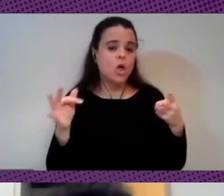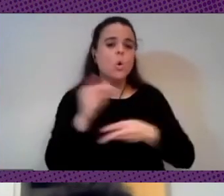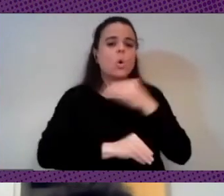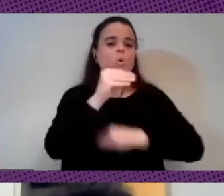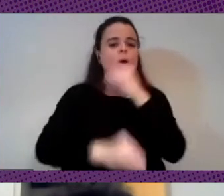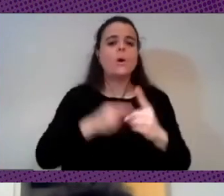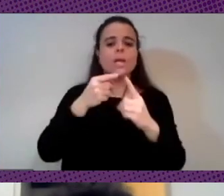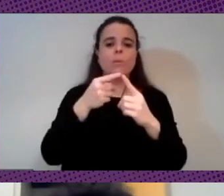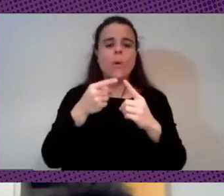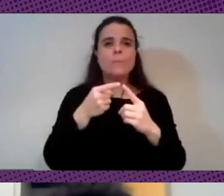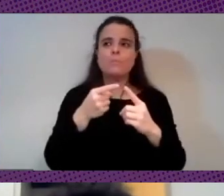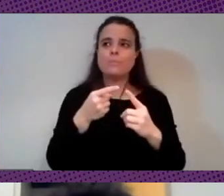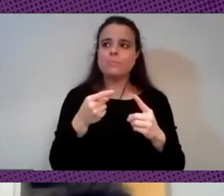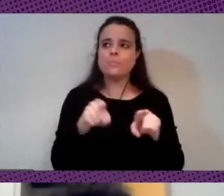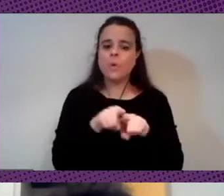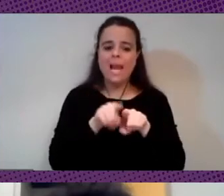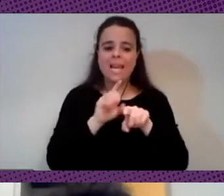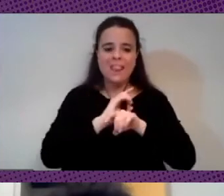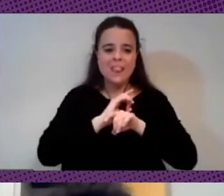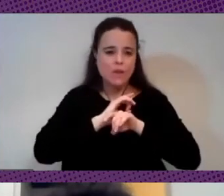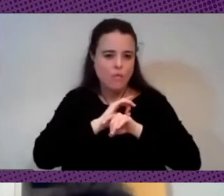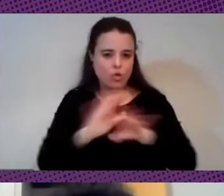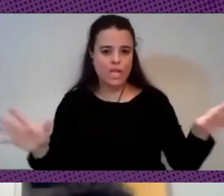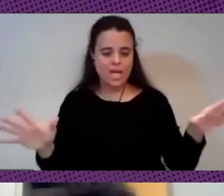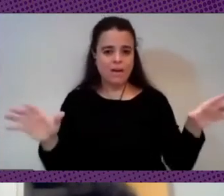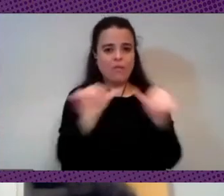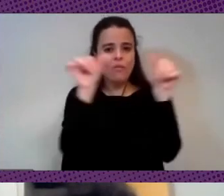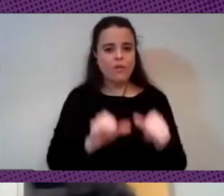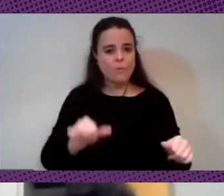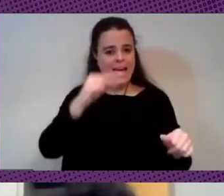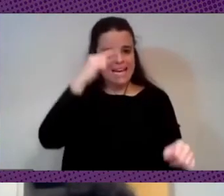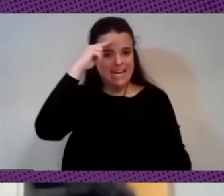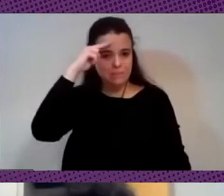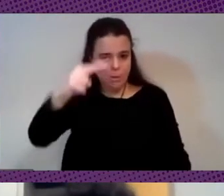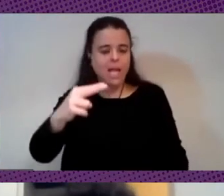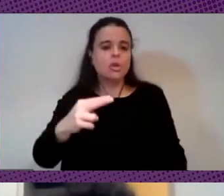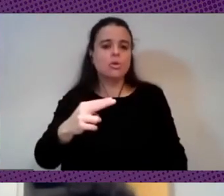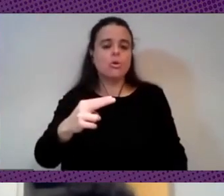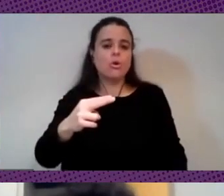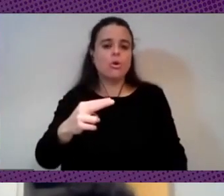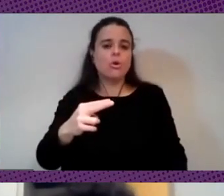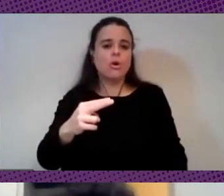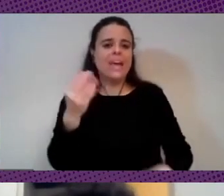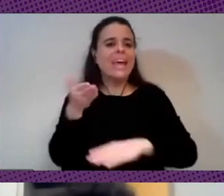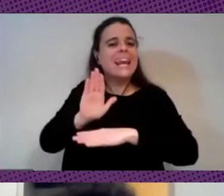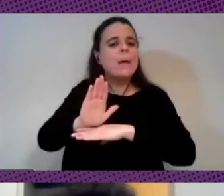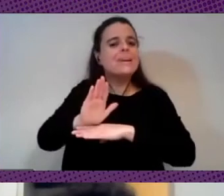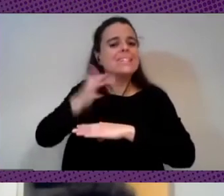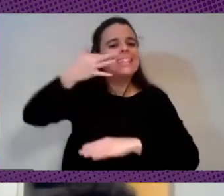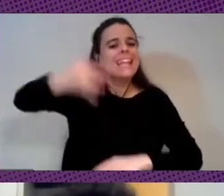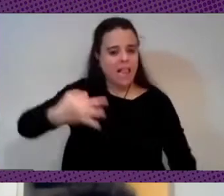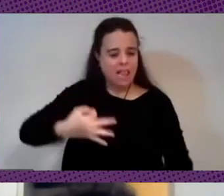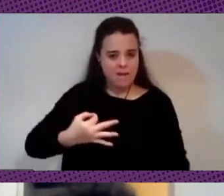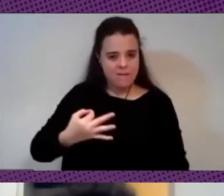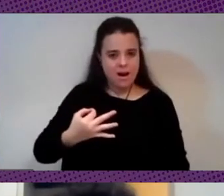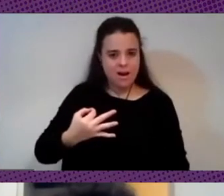para para difundirse de una manera respetuosa y representativa en el caso de Emiliano es decir cómo cómo